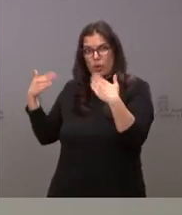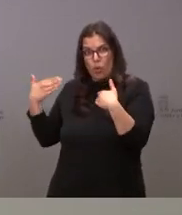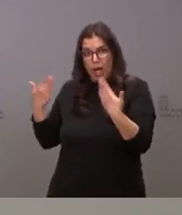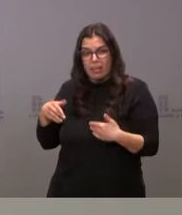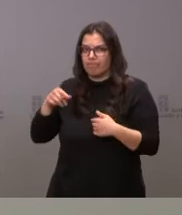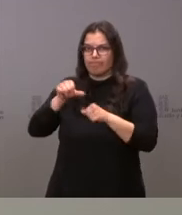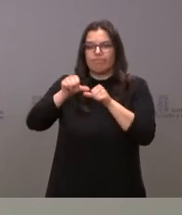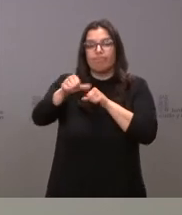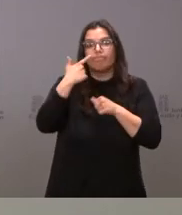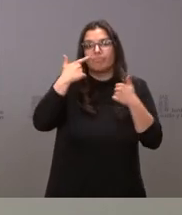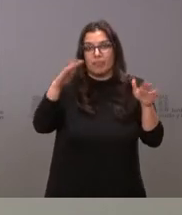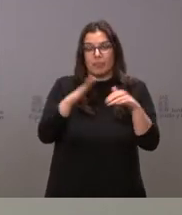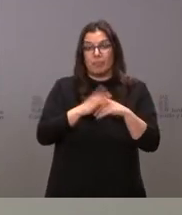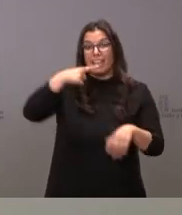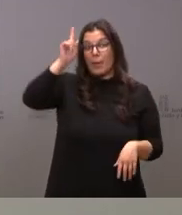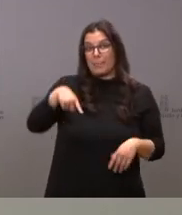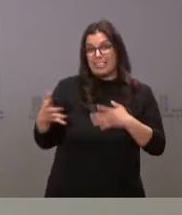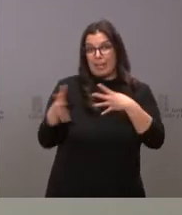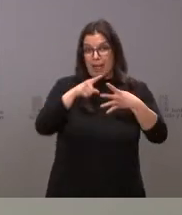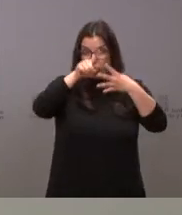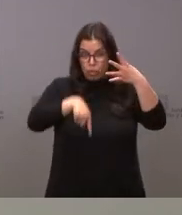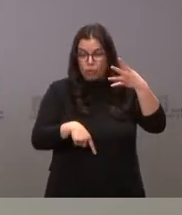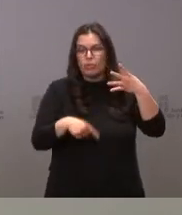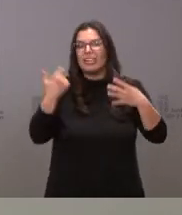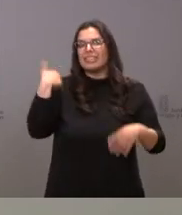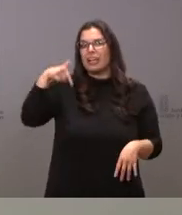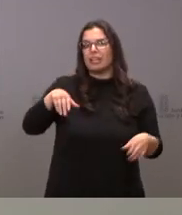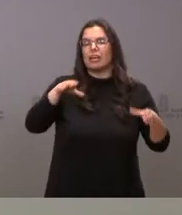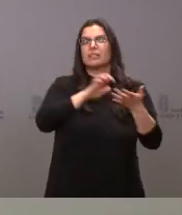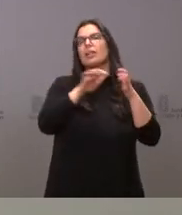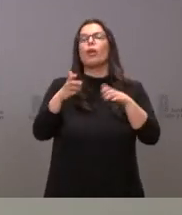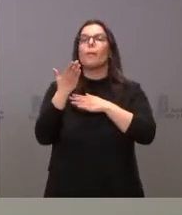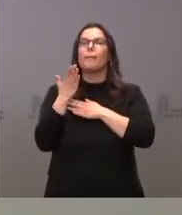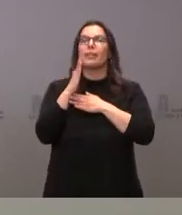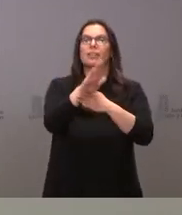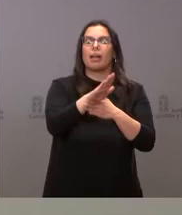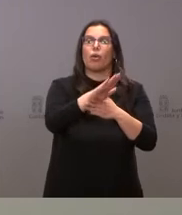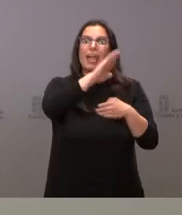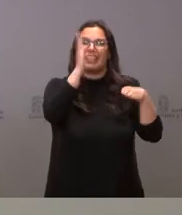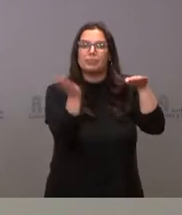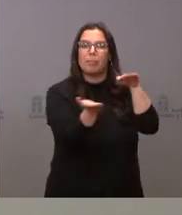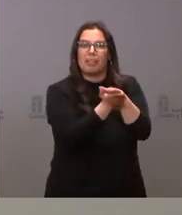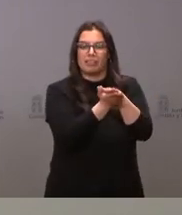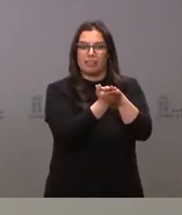llegamos del mes de marzo se han presentado ya en Castilla y León 42 expedientes,